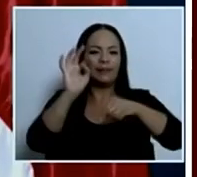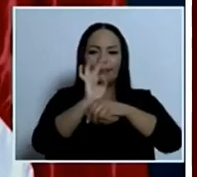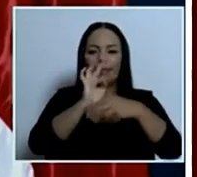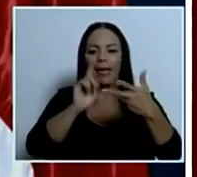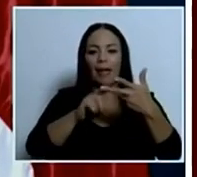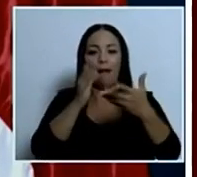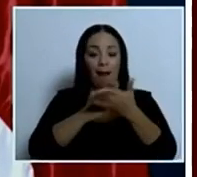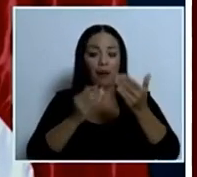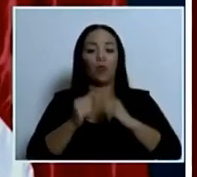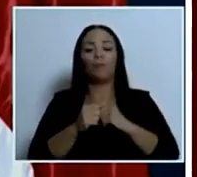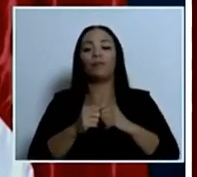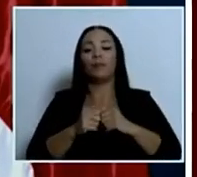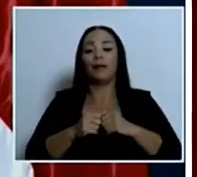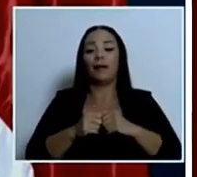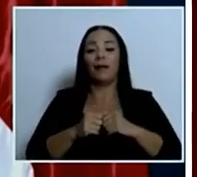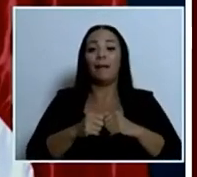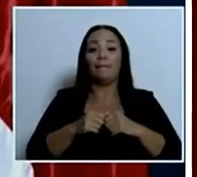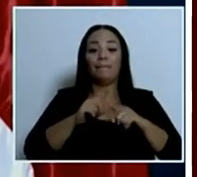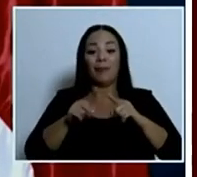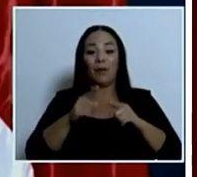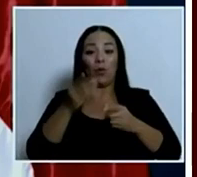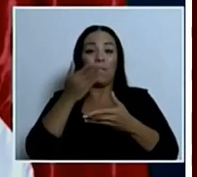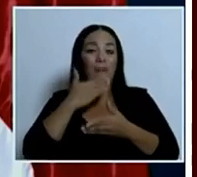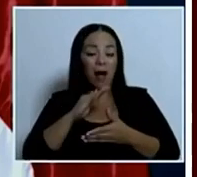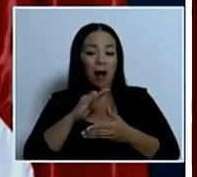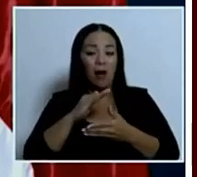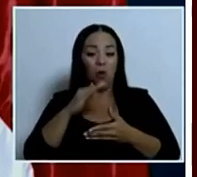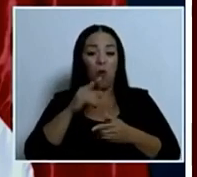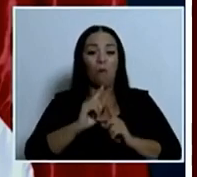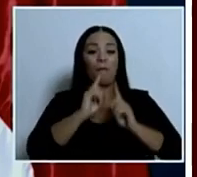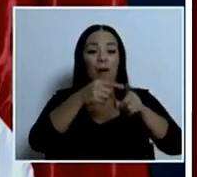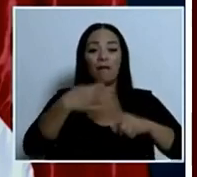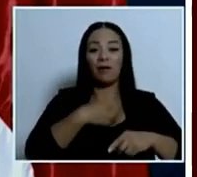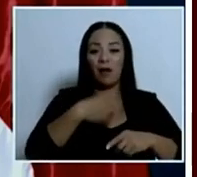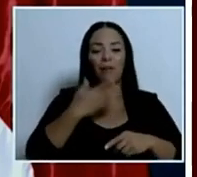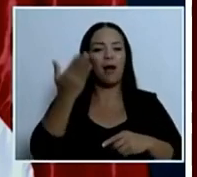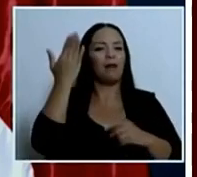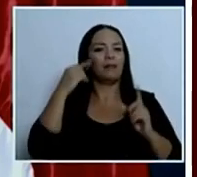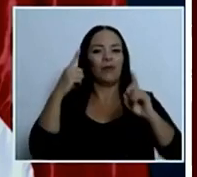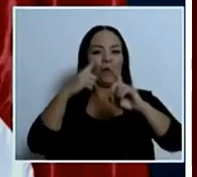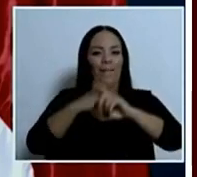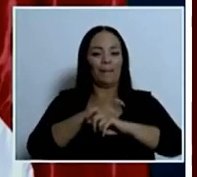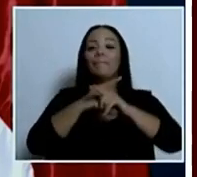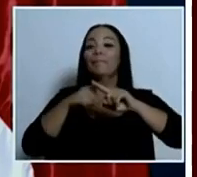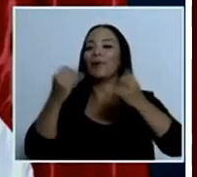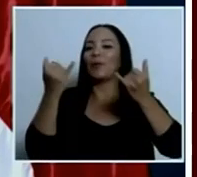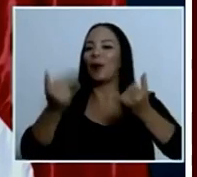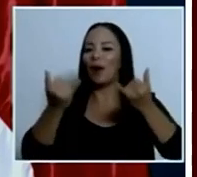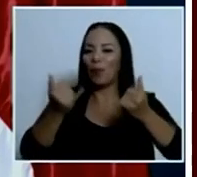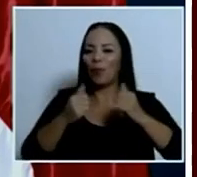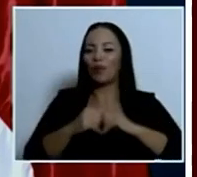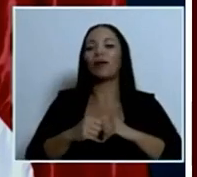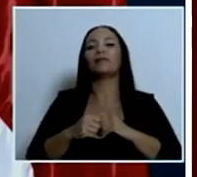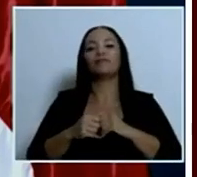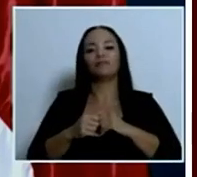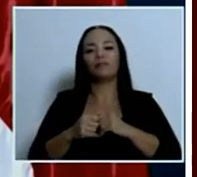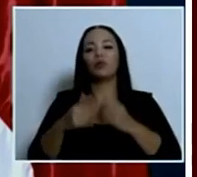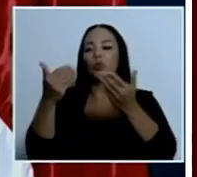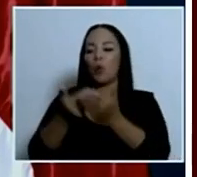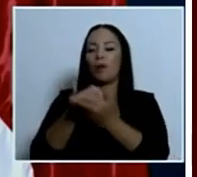ha sido complicado. Y ahora, a raíz de esta reforma a la ley,